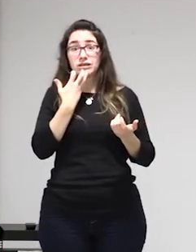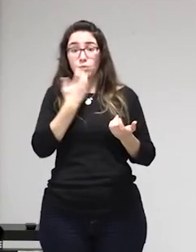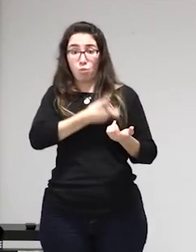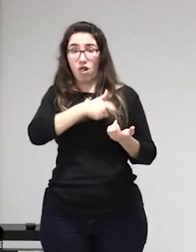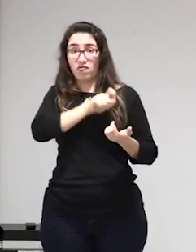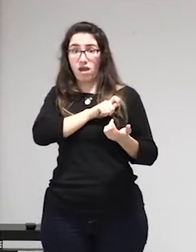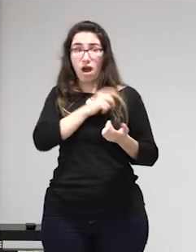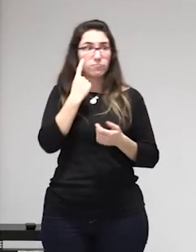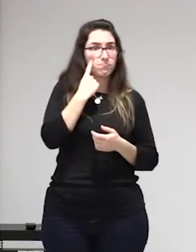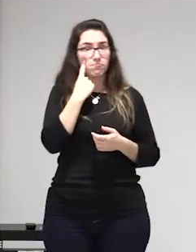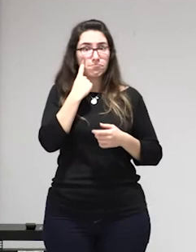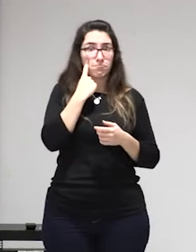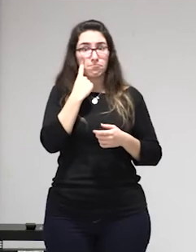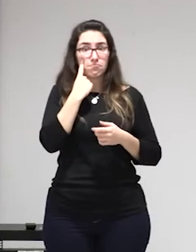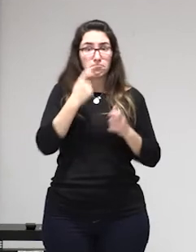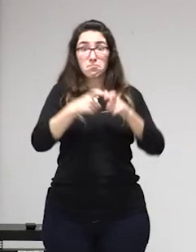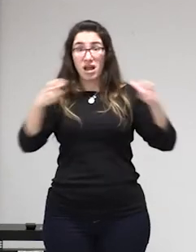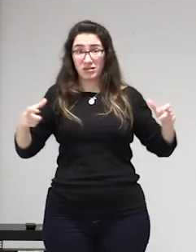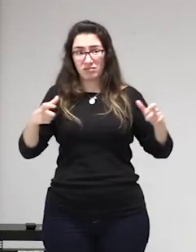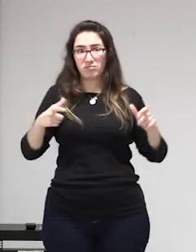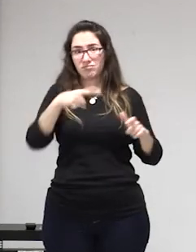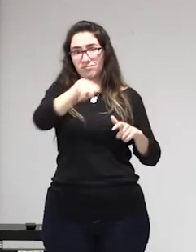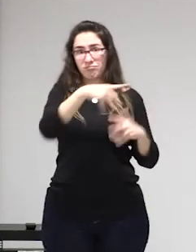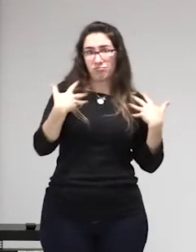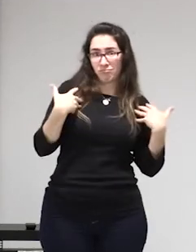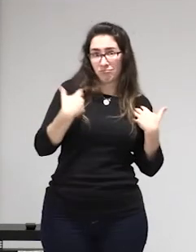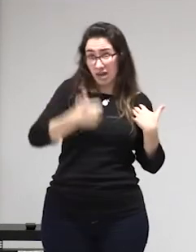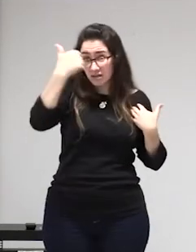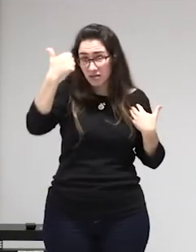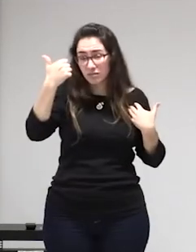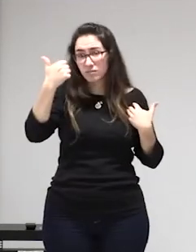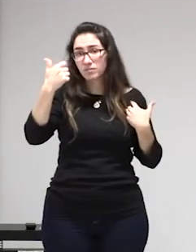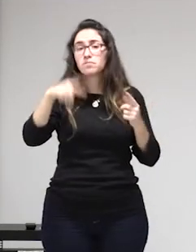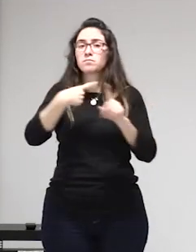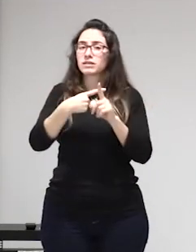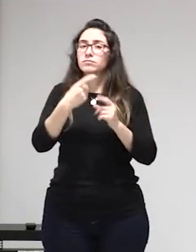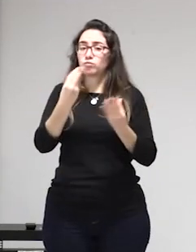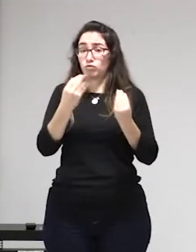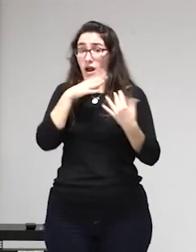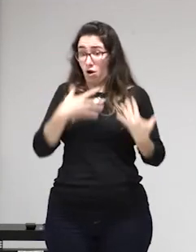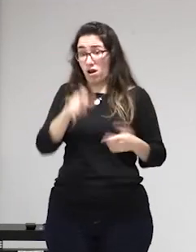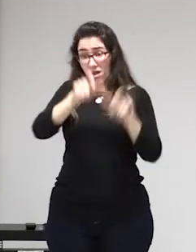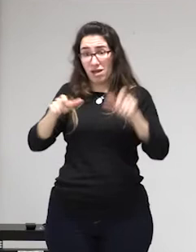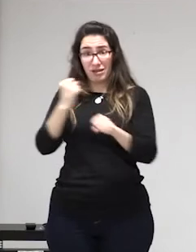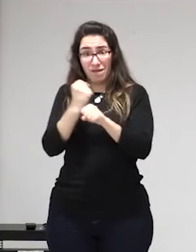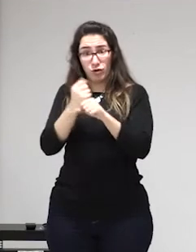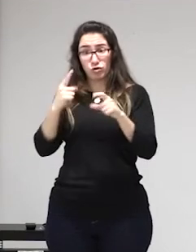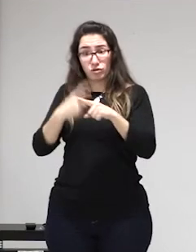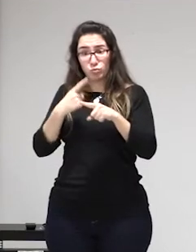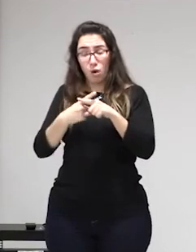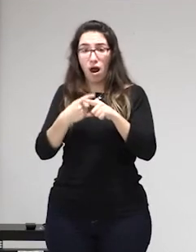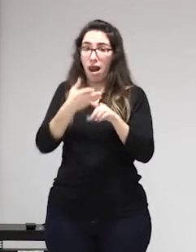especulación vale hay gente que vive de arrendarnos habitaciones pero es que muchas veces no tenemos otra salida entonces